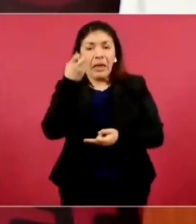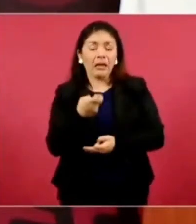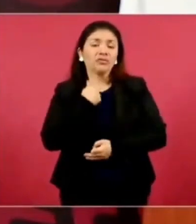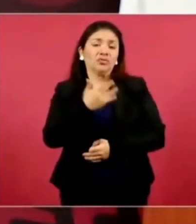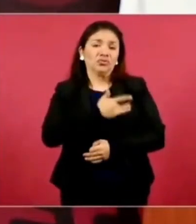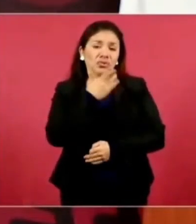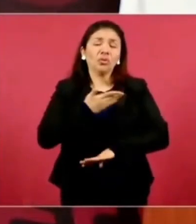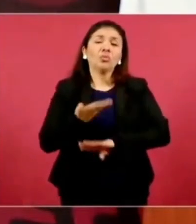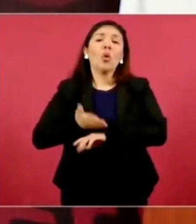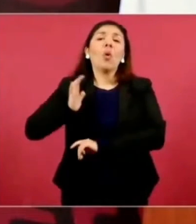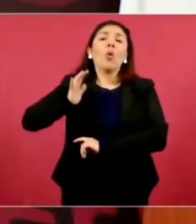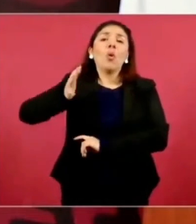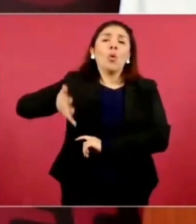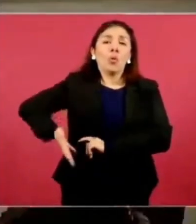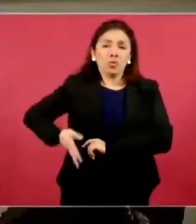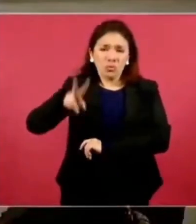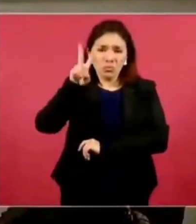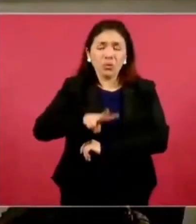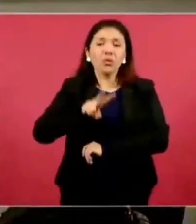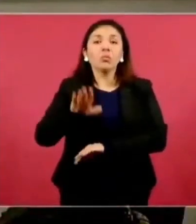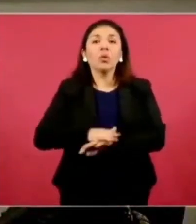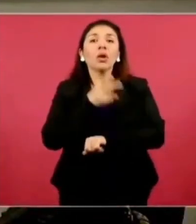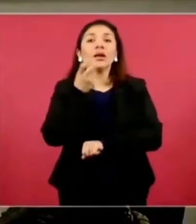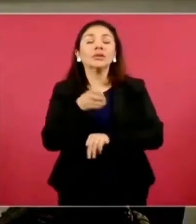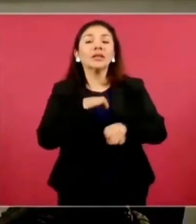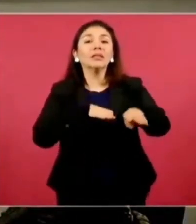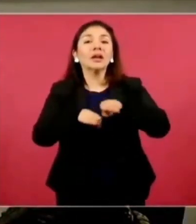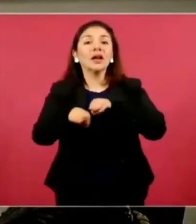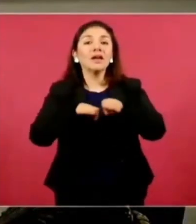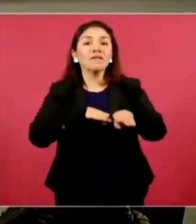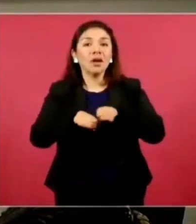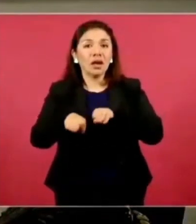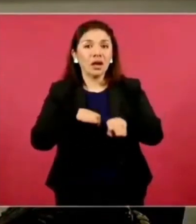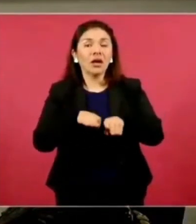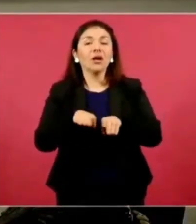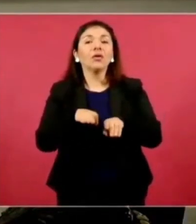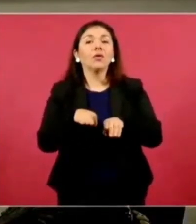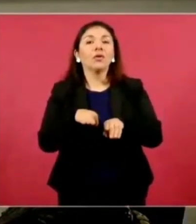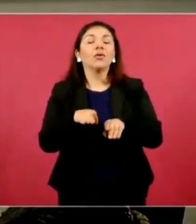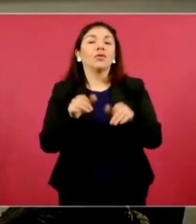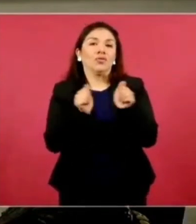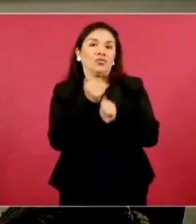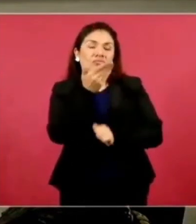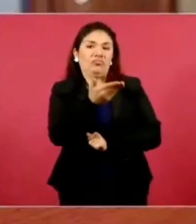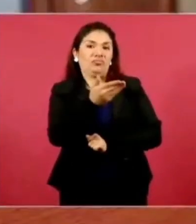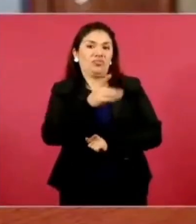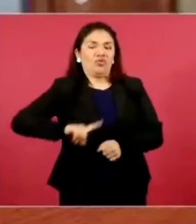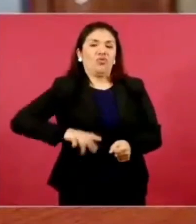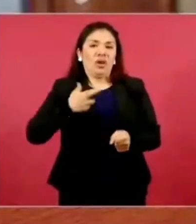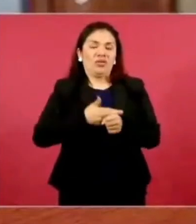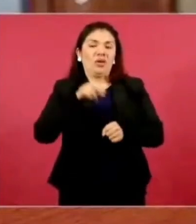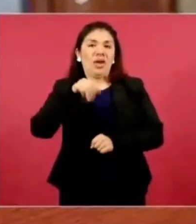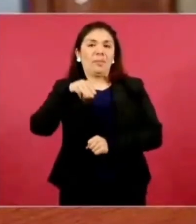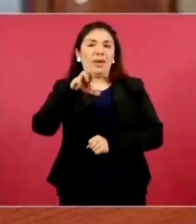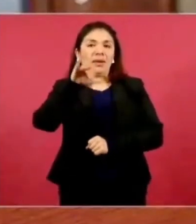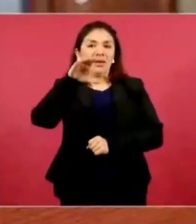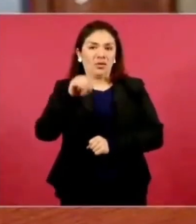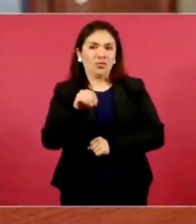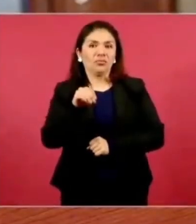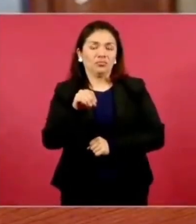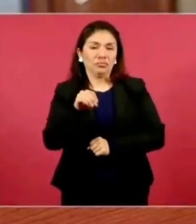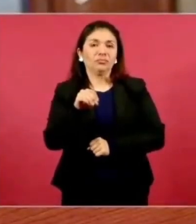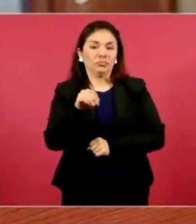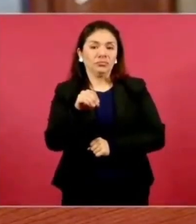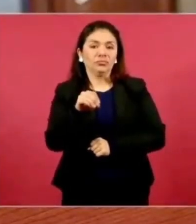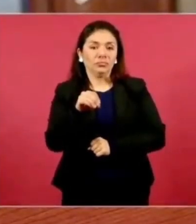orgullosos con el trabajo, doctor Américo, que está usted llevando a cabo.